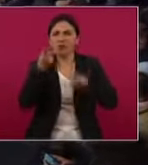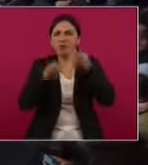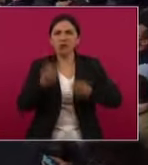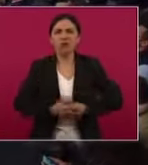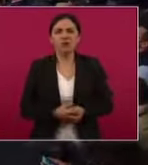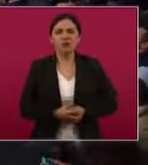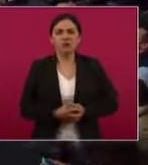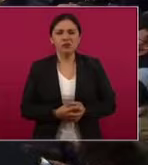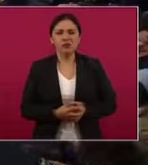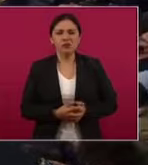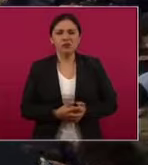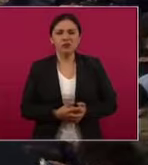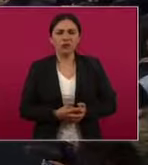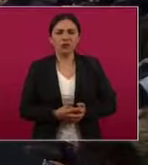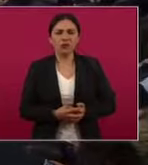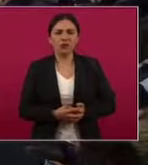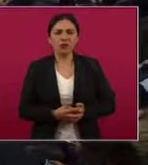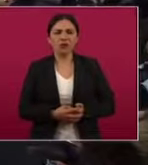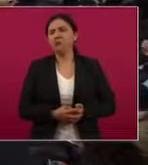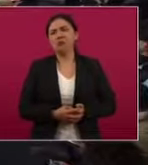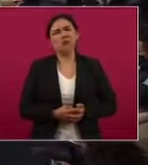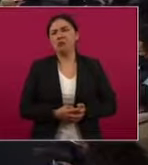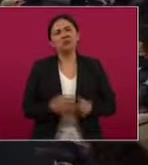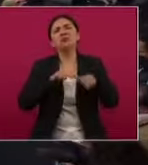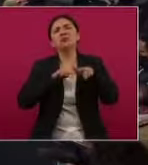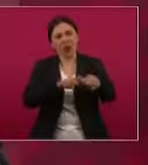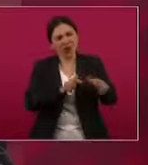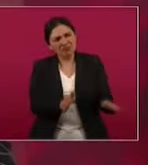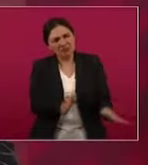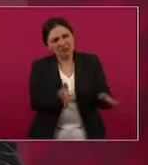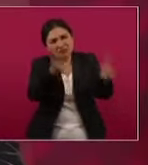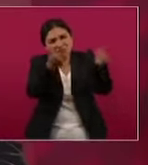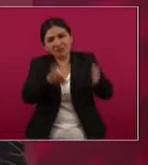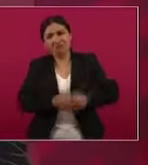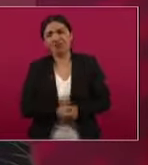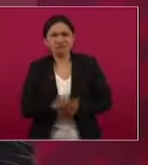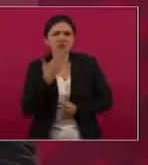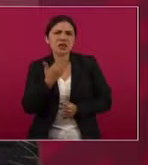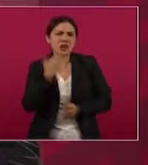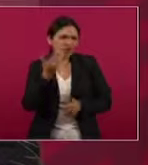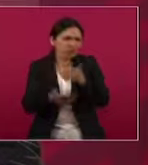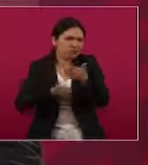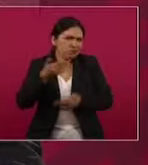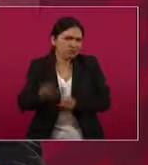No, que sigan su camino. Va muy bien.